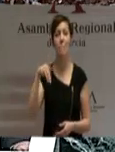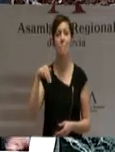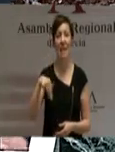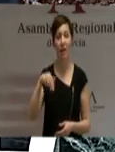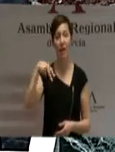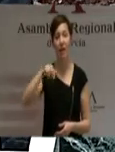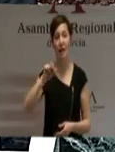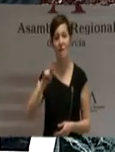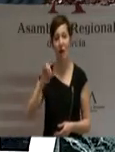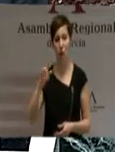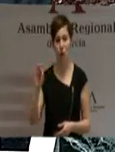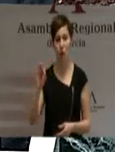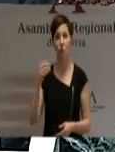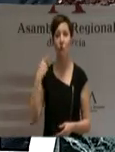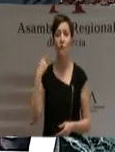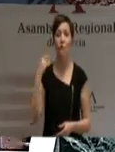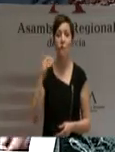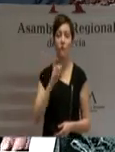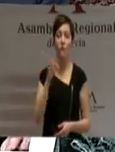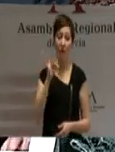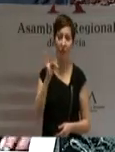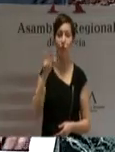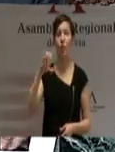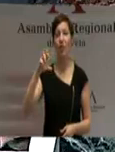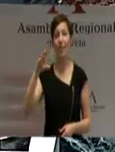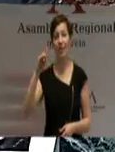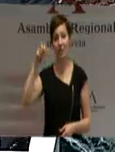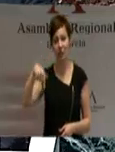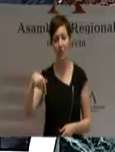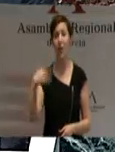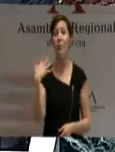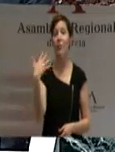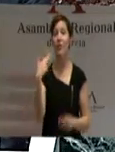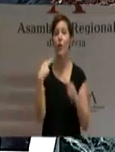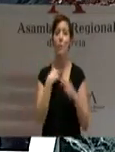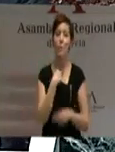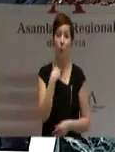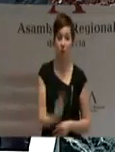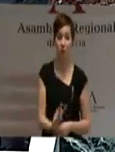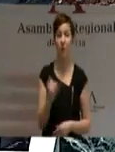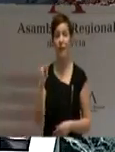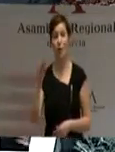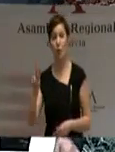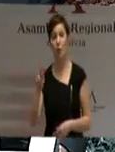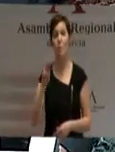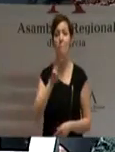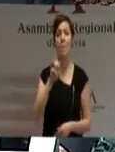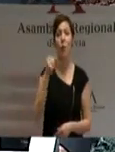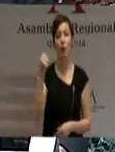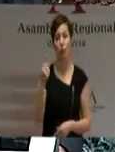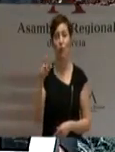José Plana y Francisco Zerlán. A cinco portavoces de Izquierda Unida, Pedro Antonio Ríos,